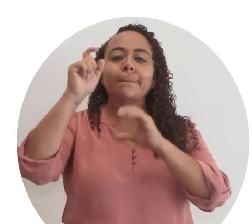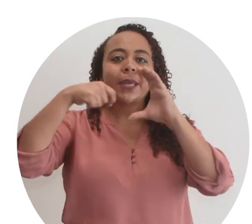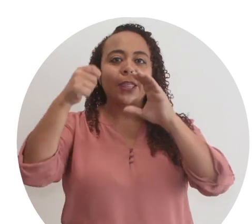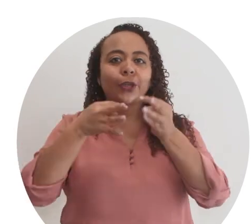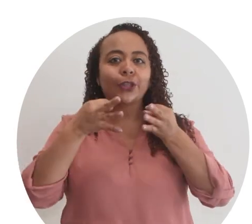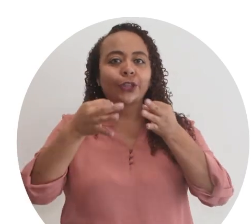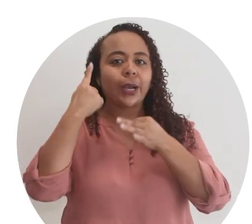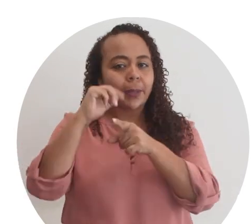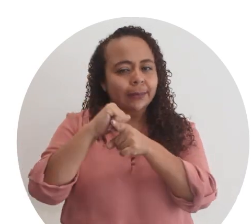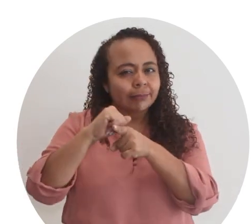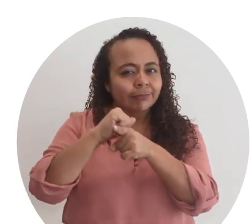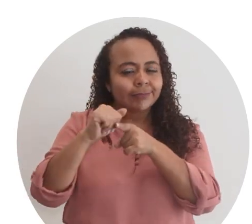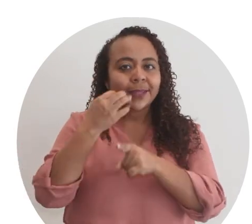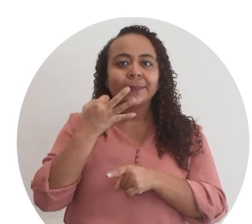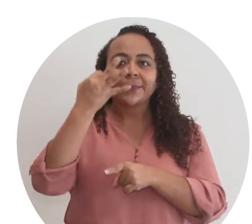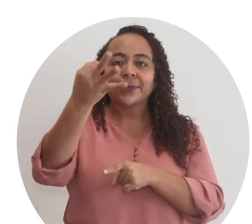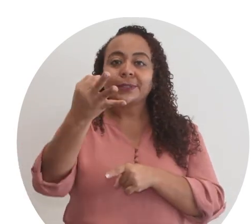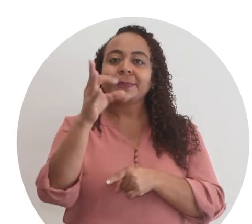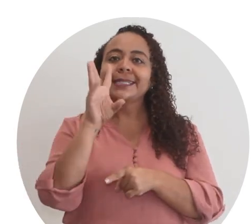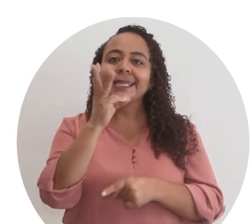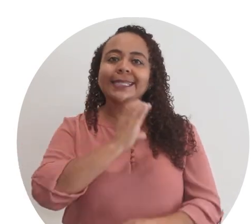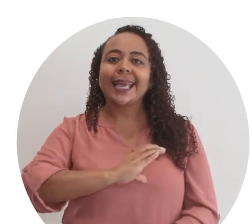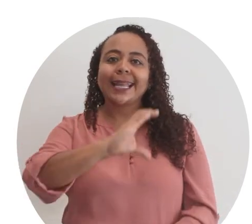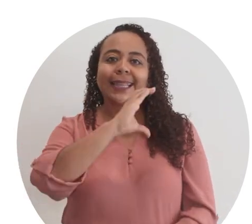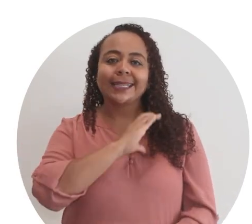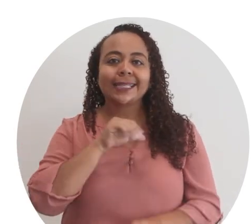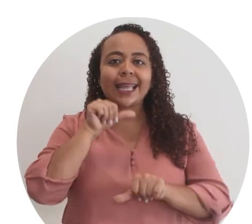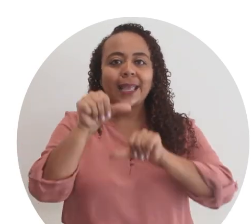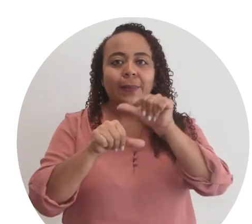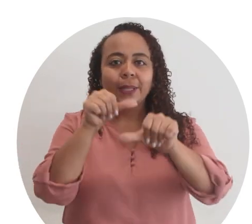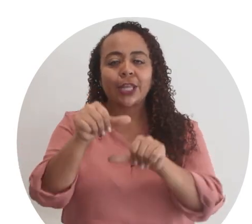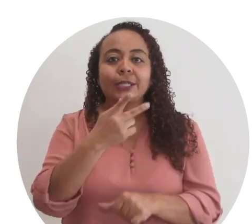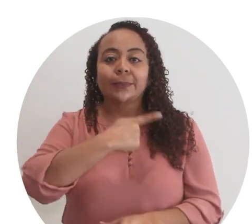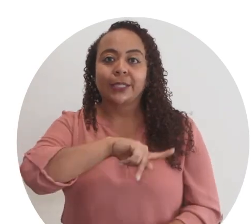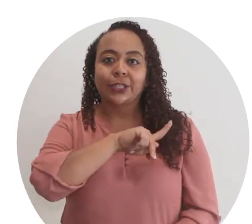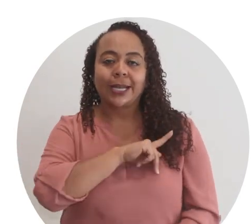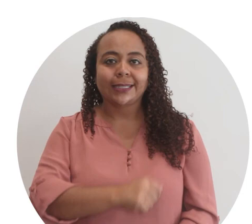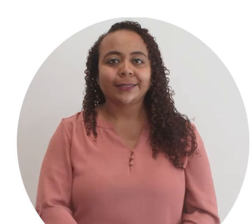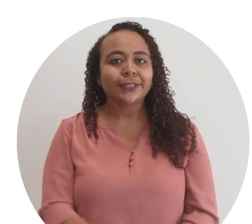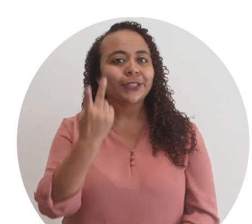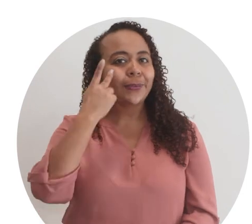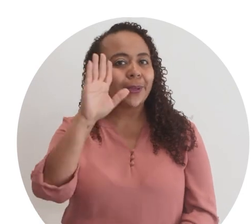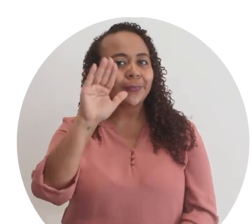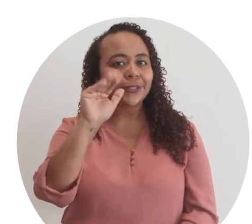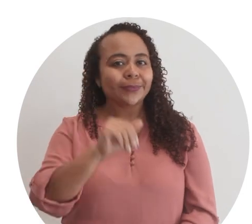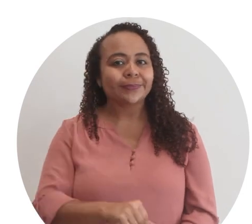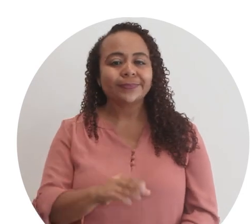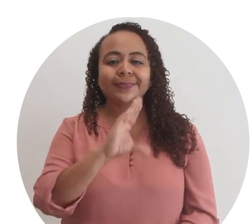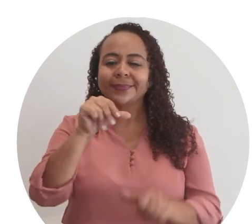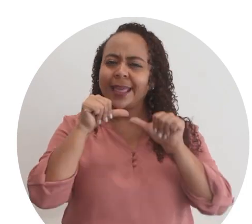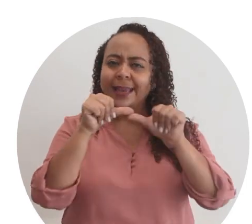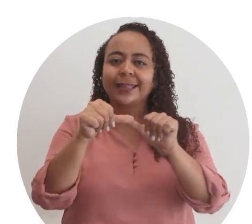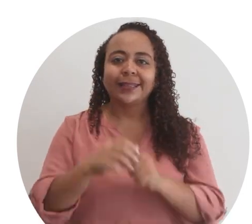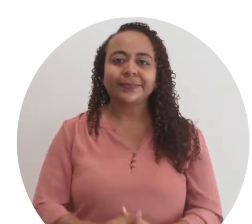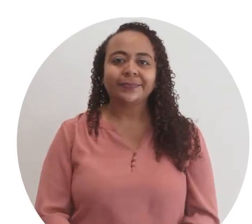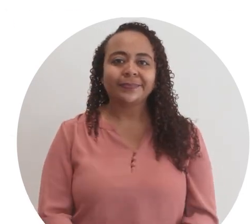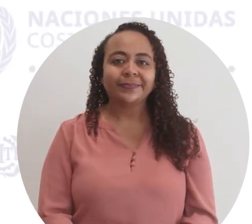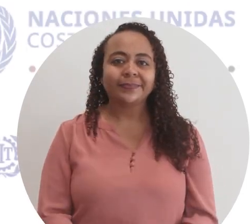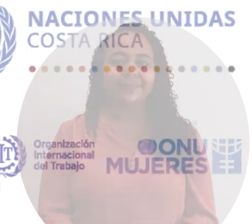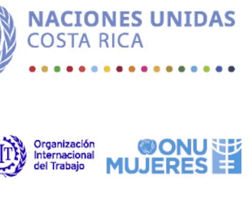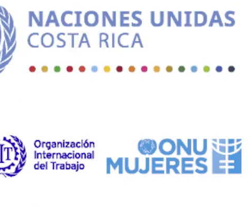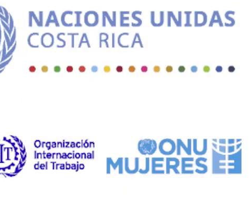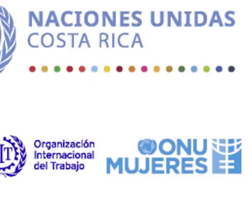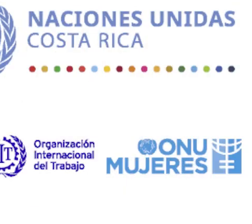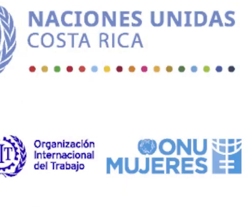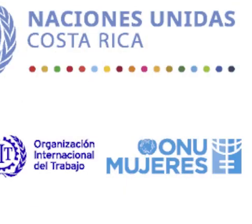el siguiente videotutorial para repasar las próximas 6 características de emprendedoras personales. C. Nos vemos pronto y adelante.